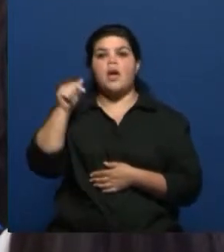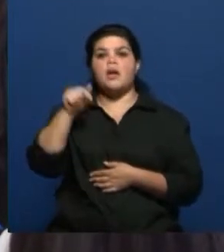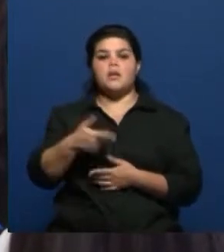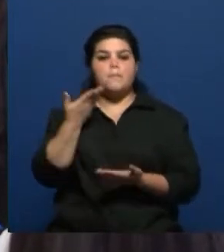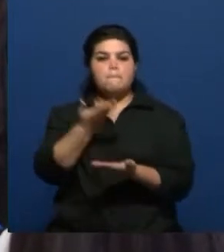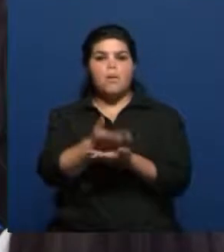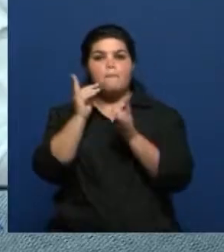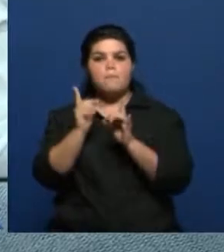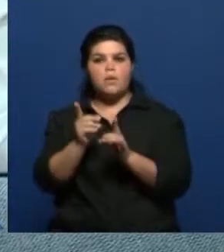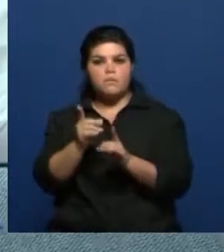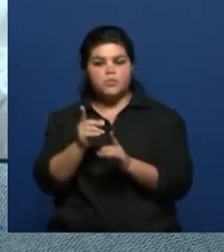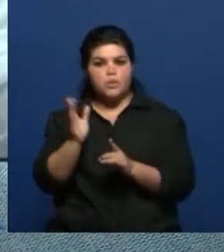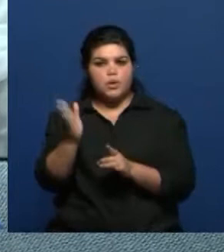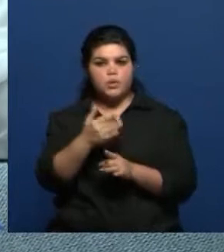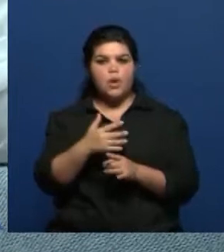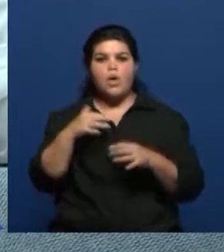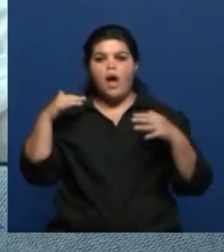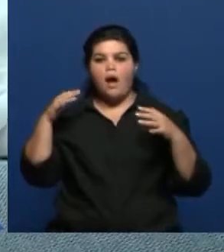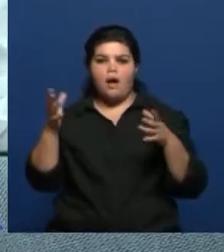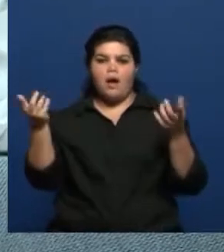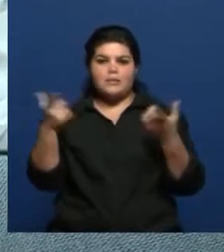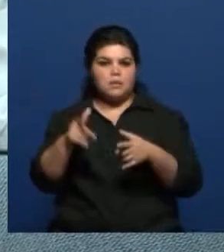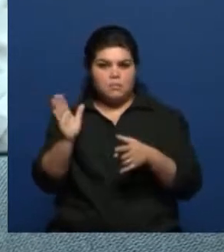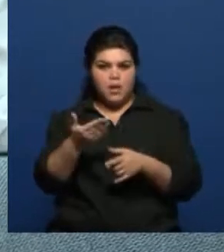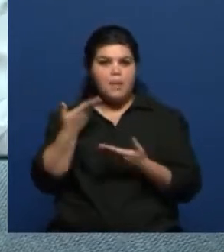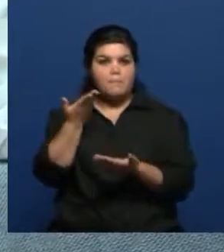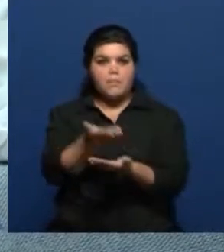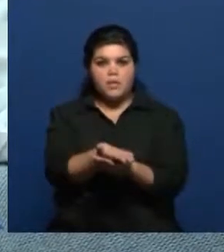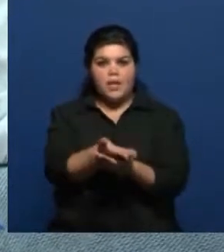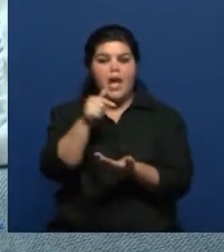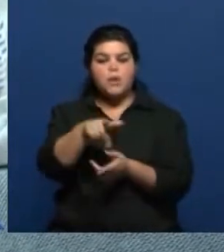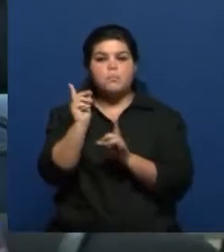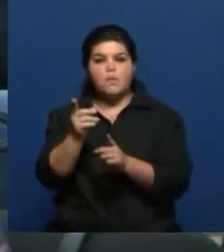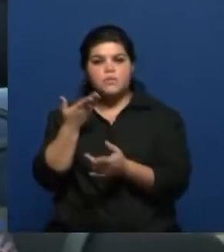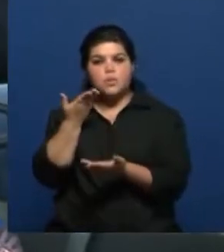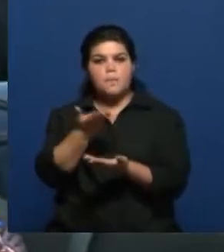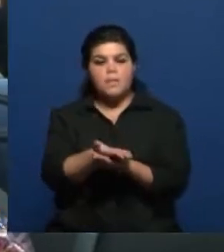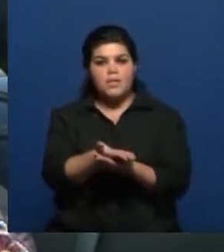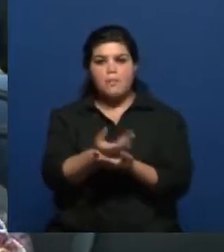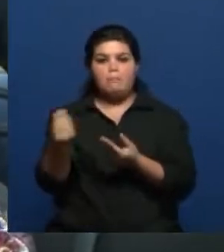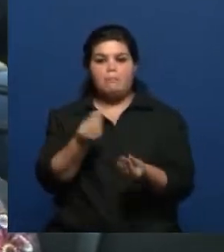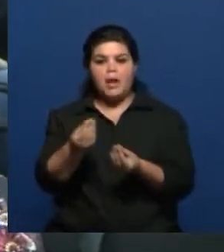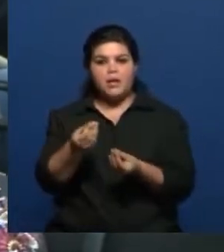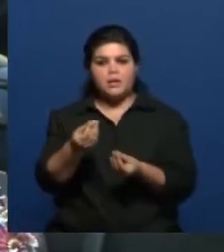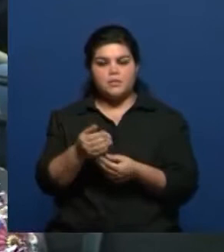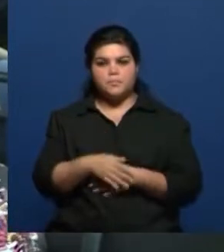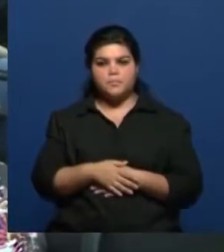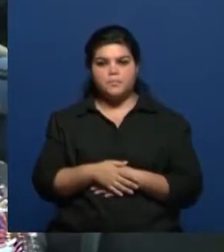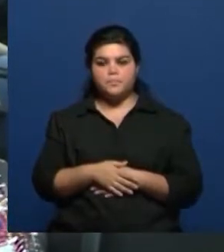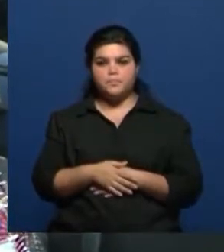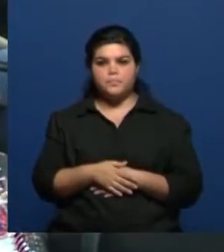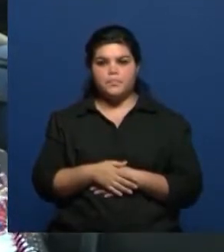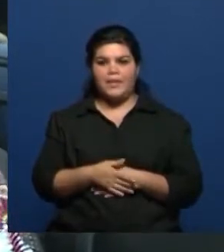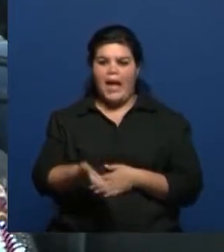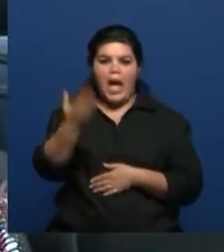pedido nuestras asambleas, que lo que el docente necesita para recuperar algo de lo